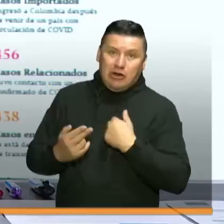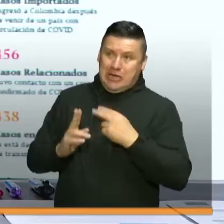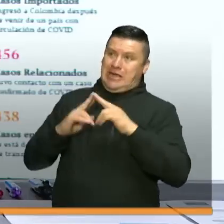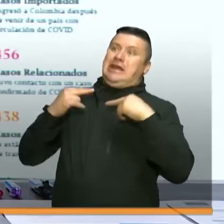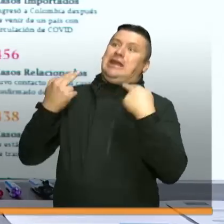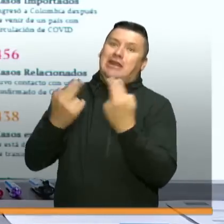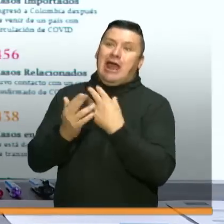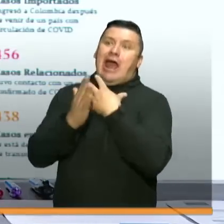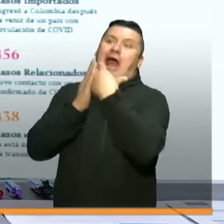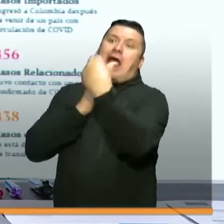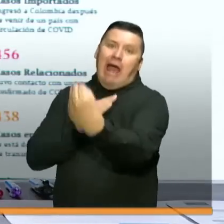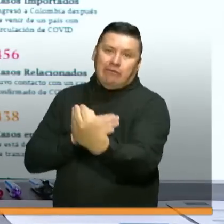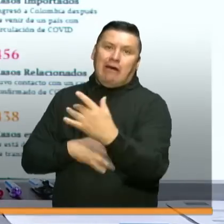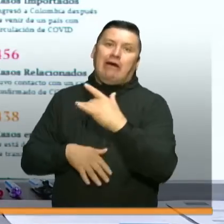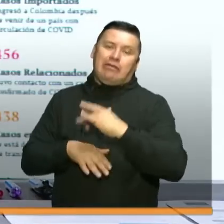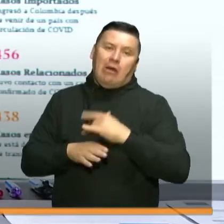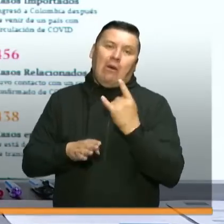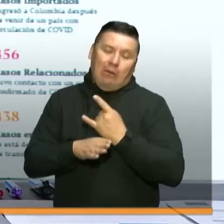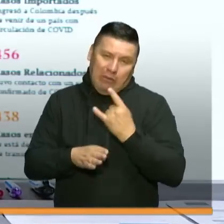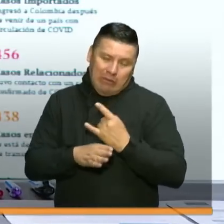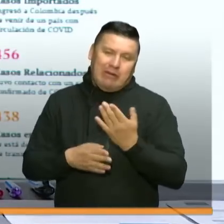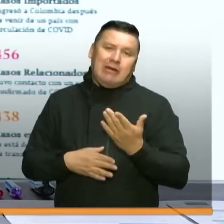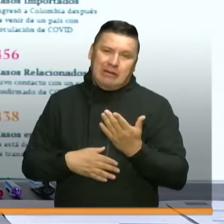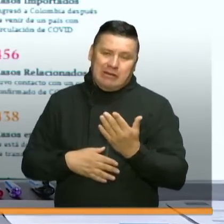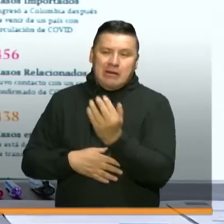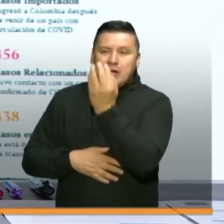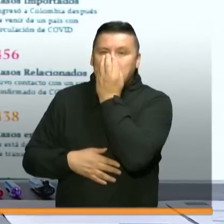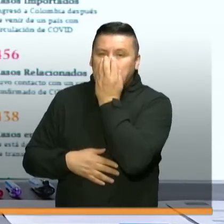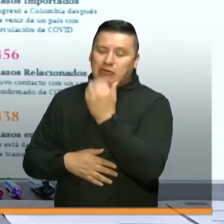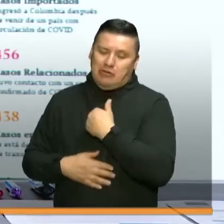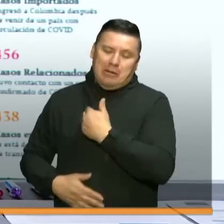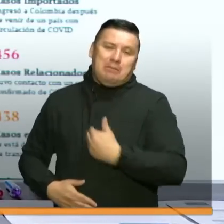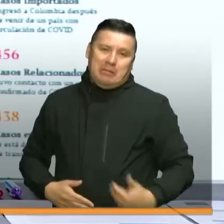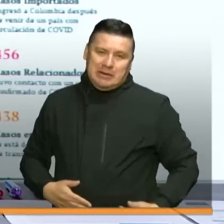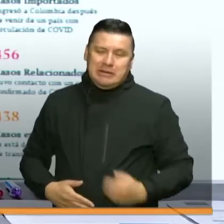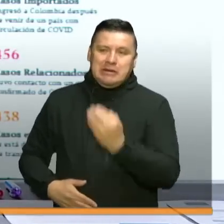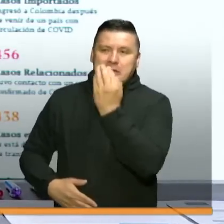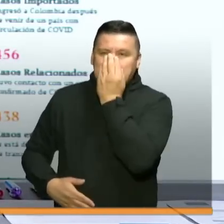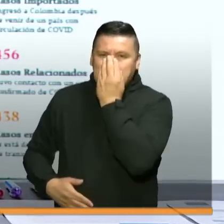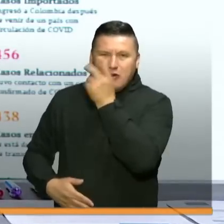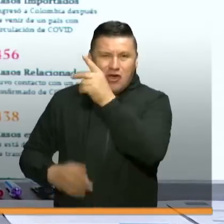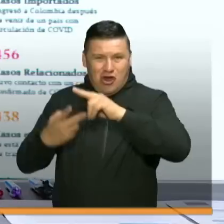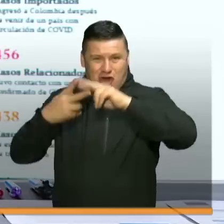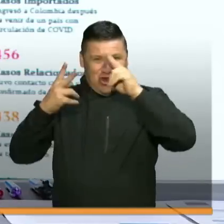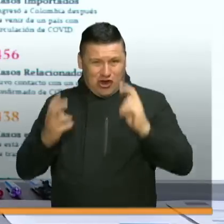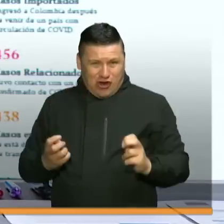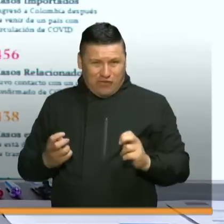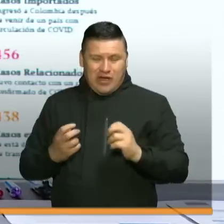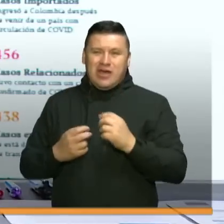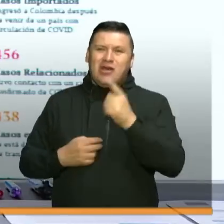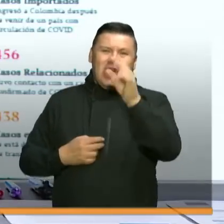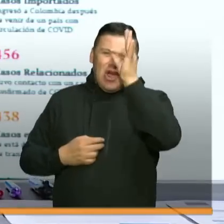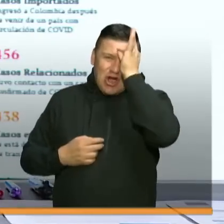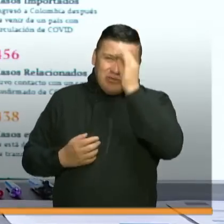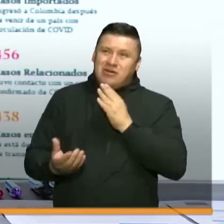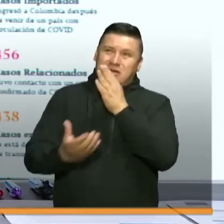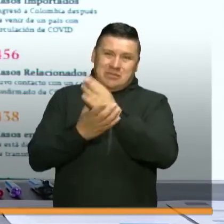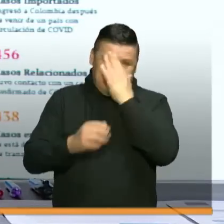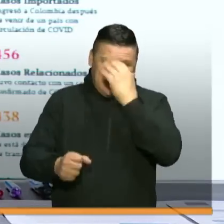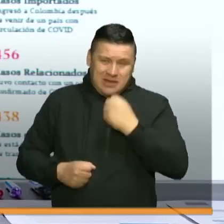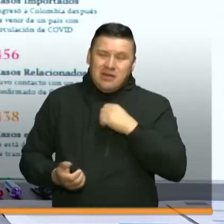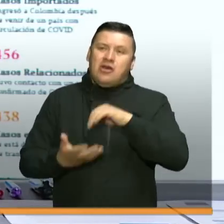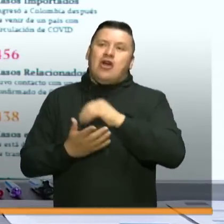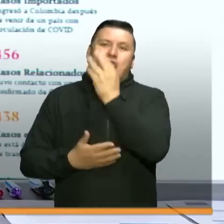por fuera, pues he estado también utilizando el tapabocas cuando estuve en Corferias o cuando estuve en el hospital militar.